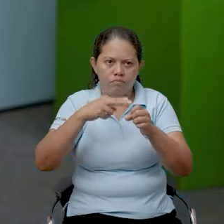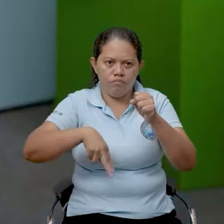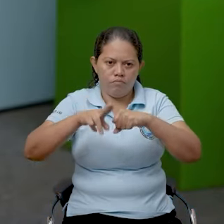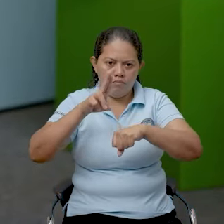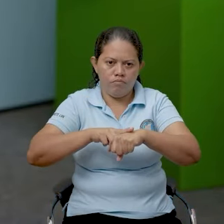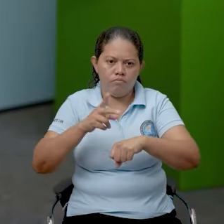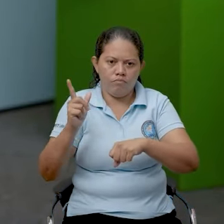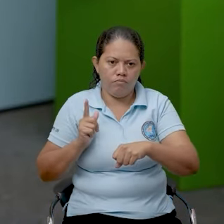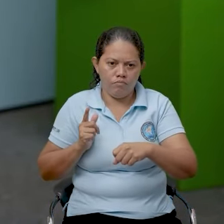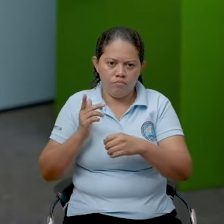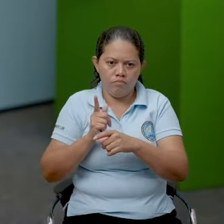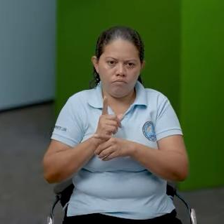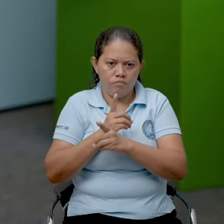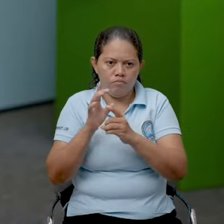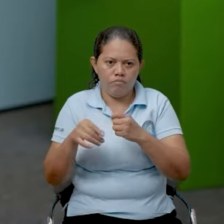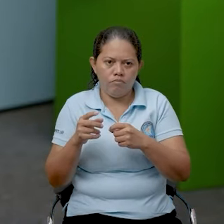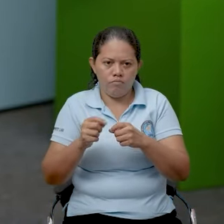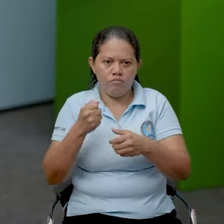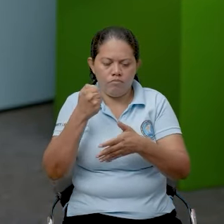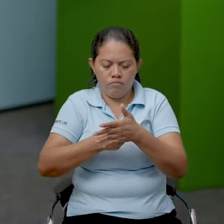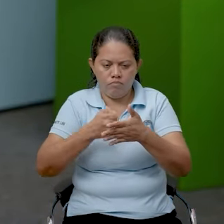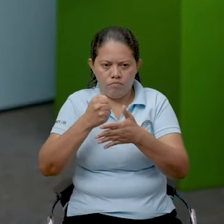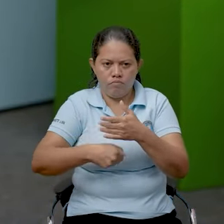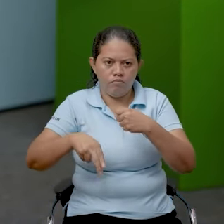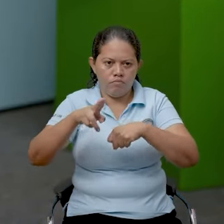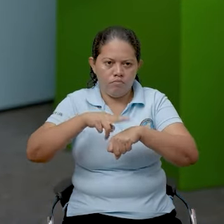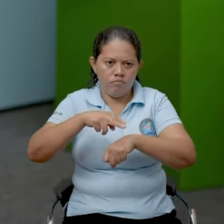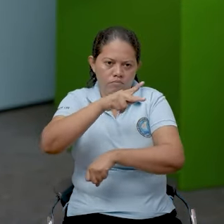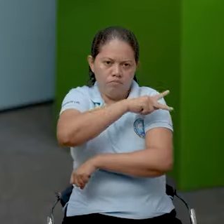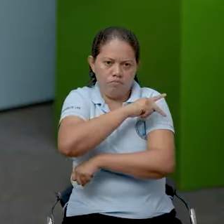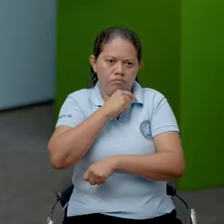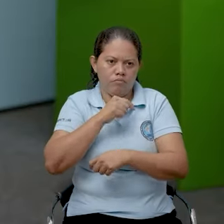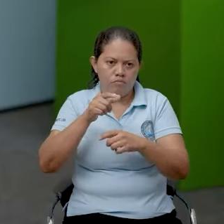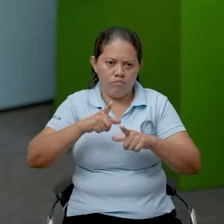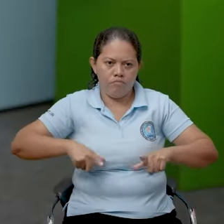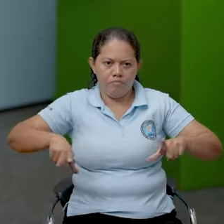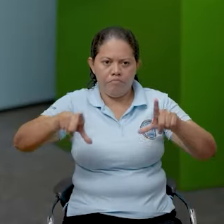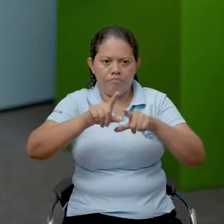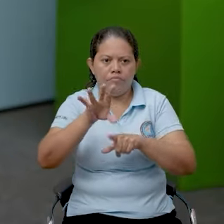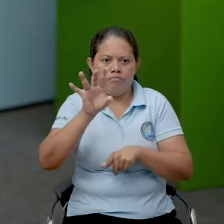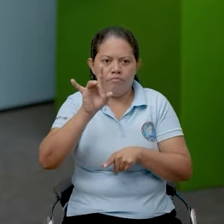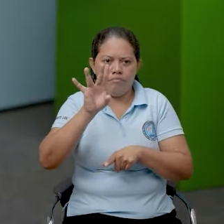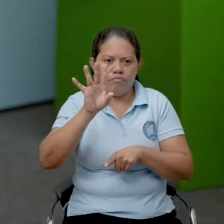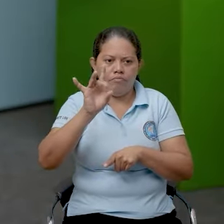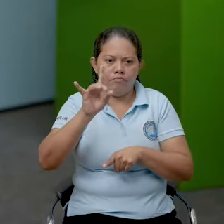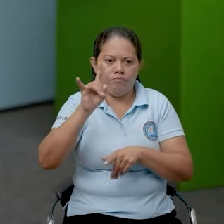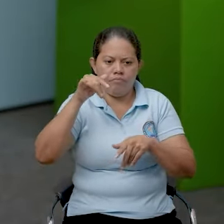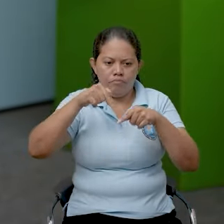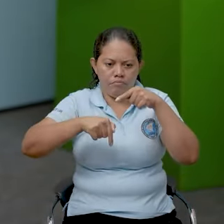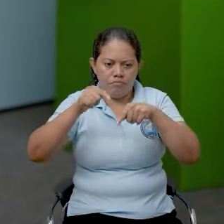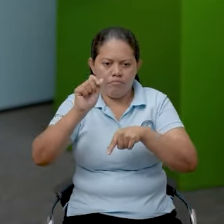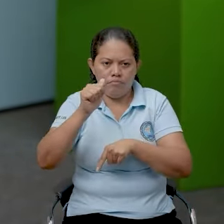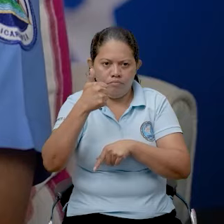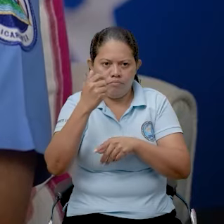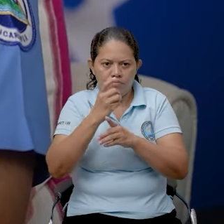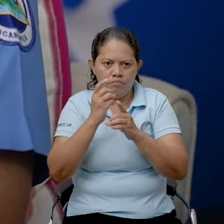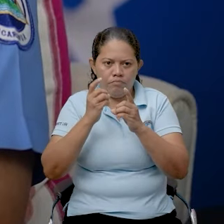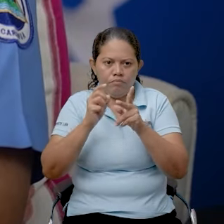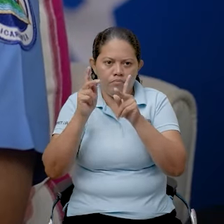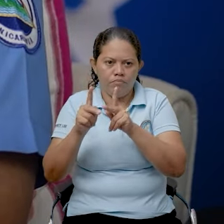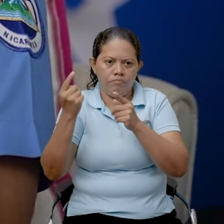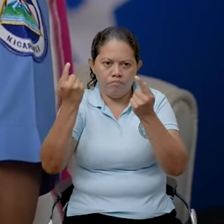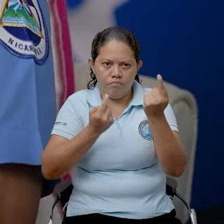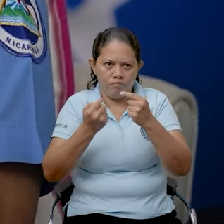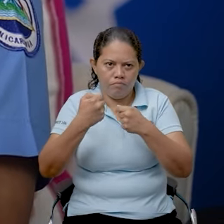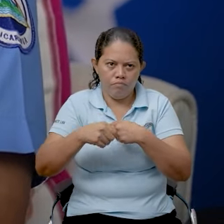nacional nosotros, nuestra fuerza policial está alrededor de 14.700 efectivos